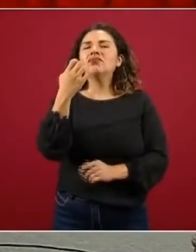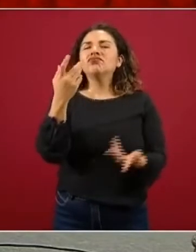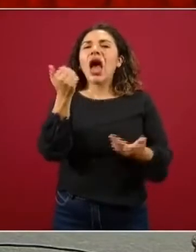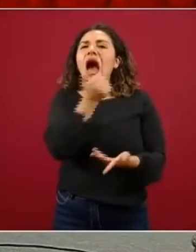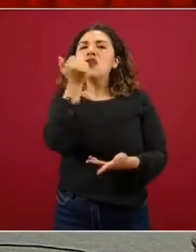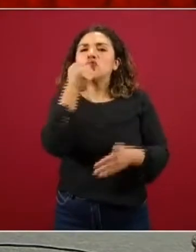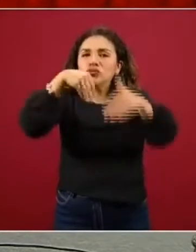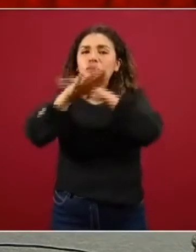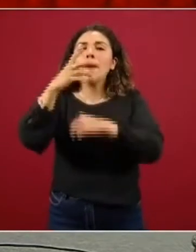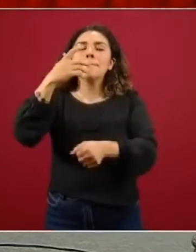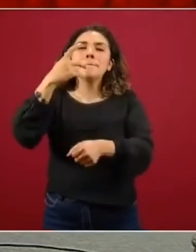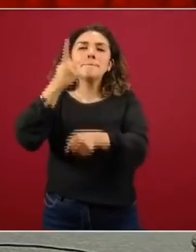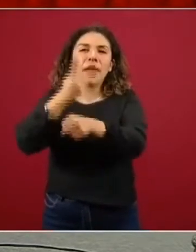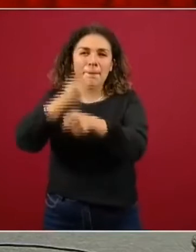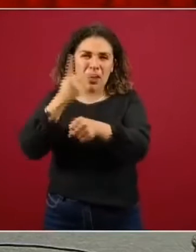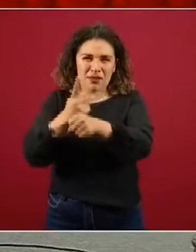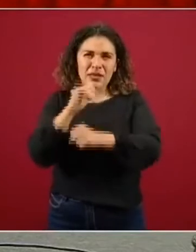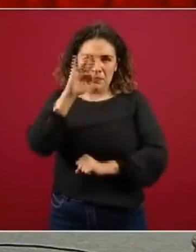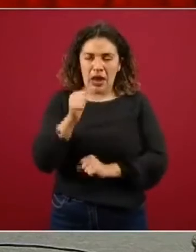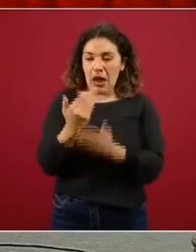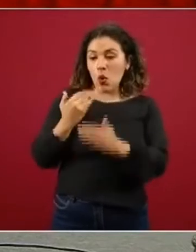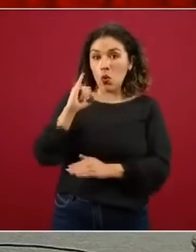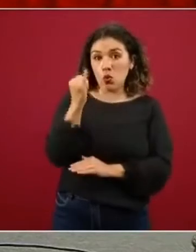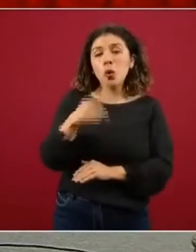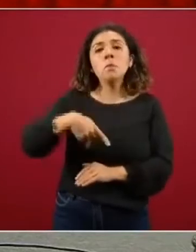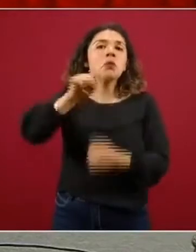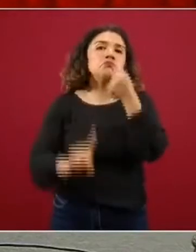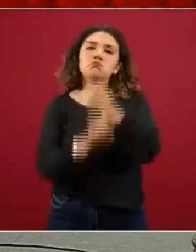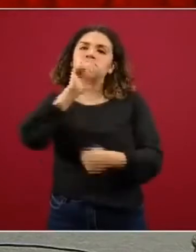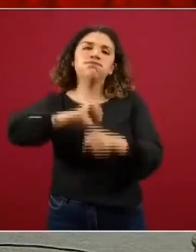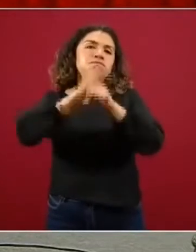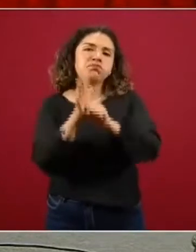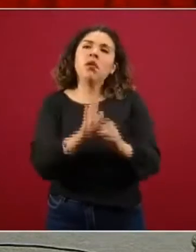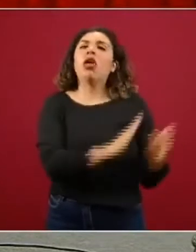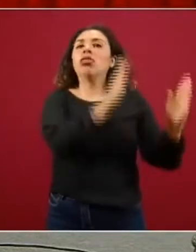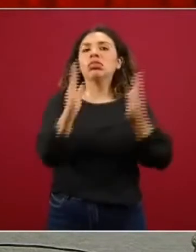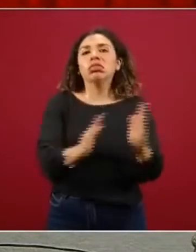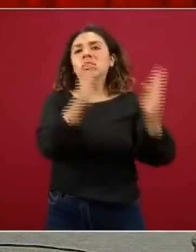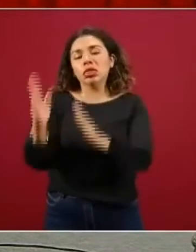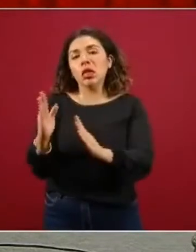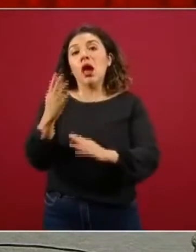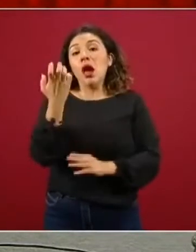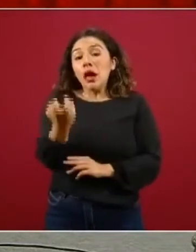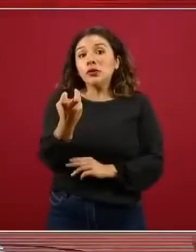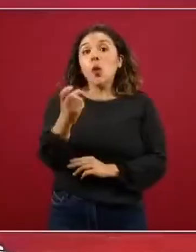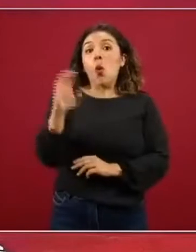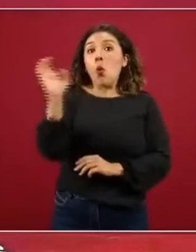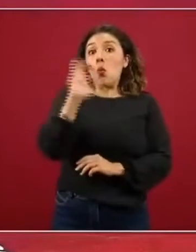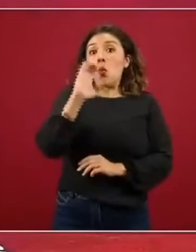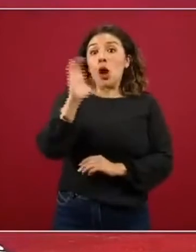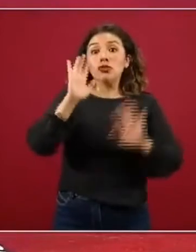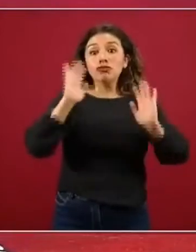la ciudad de México y el valle de México por la circunstancia la pandemia se pospuso y una vez que